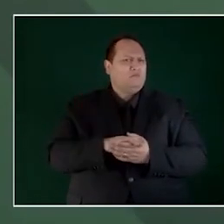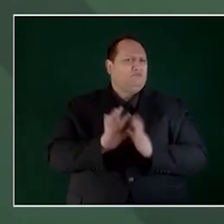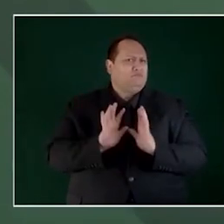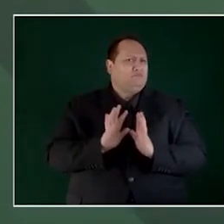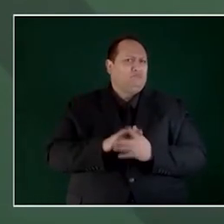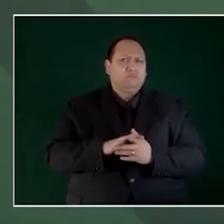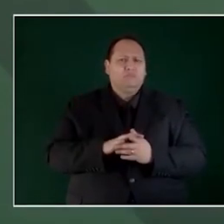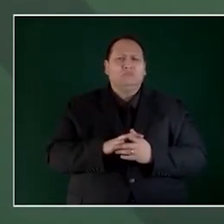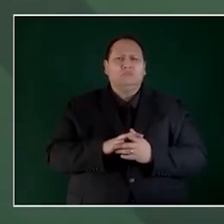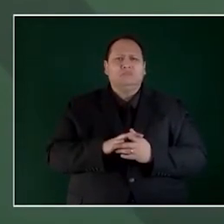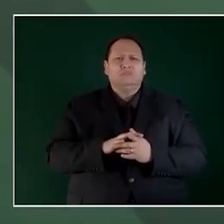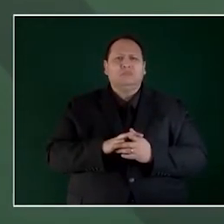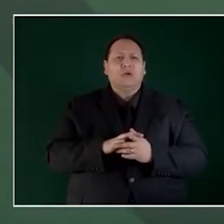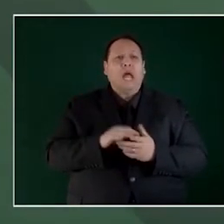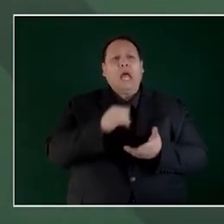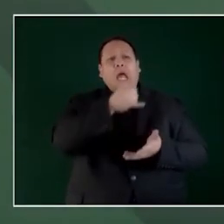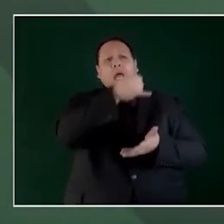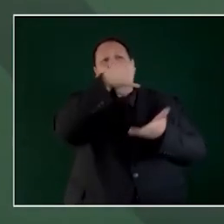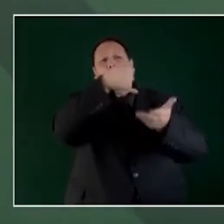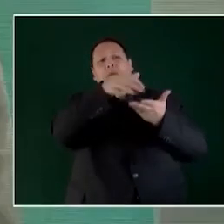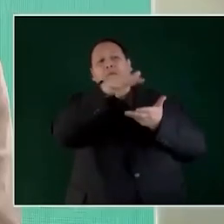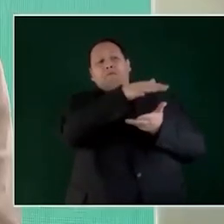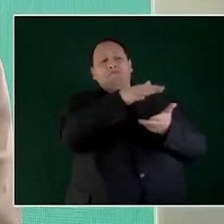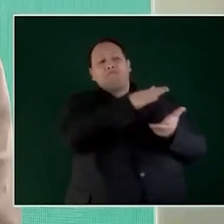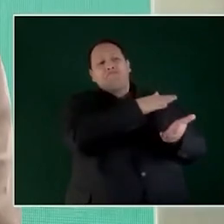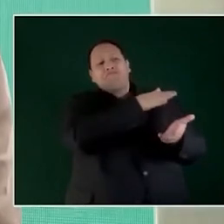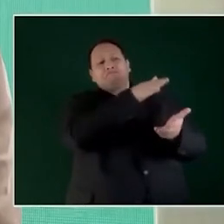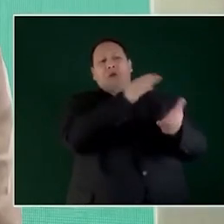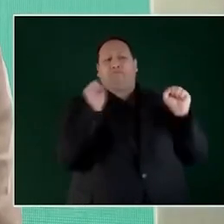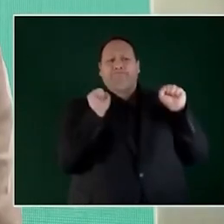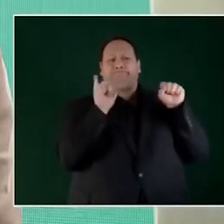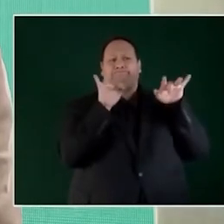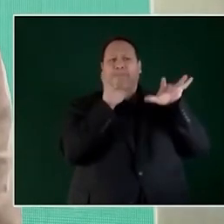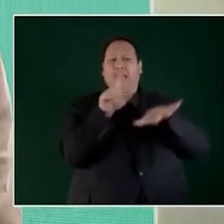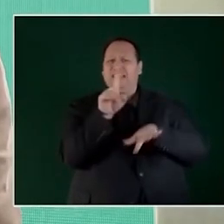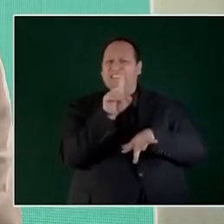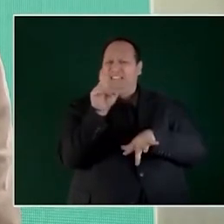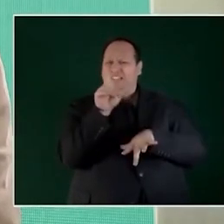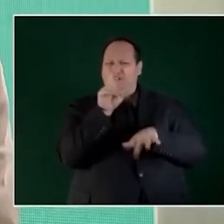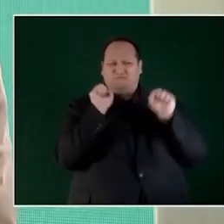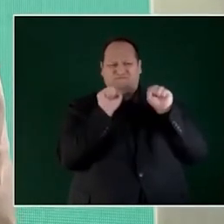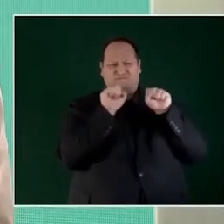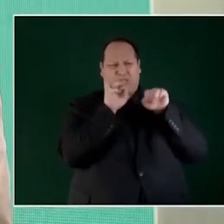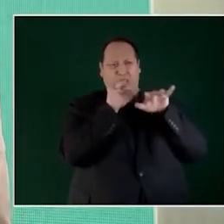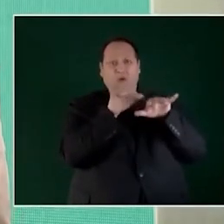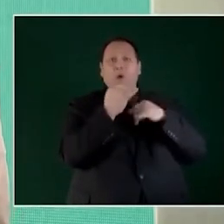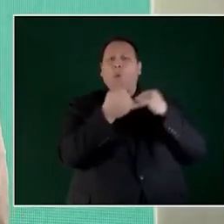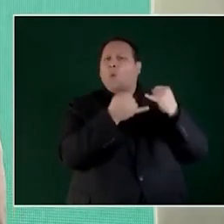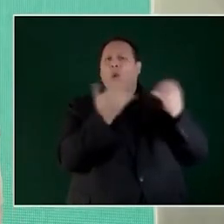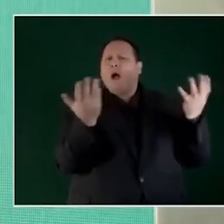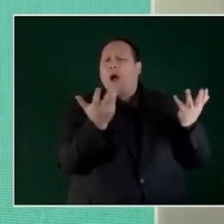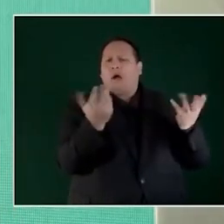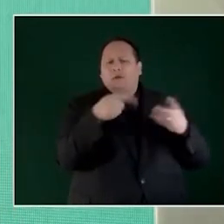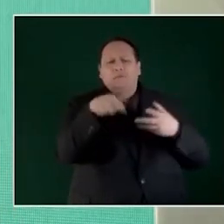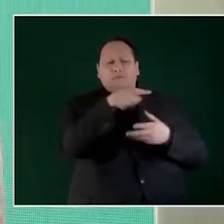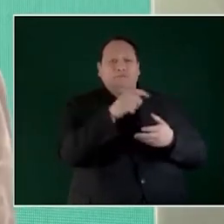llegan a una isla como 100. Y el juego consiste